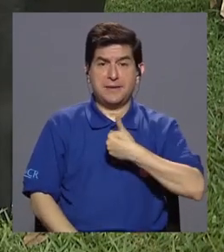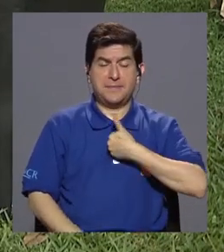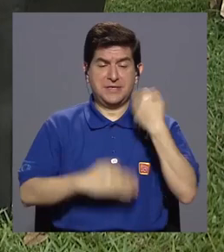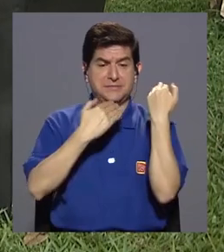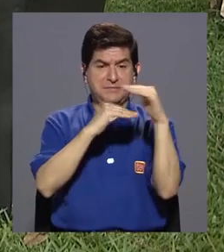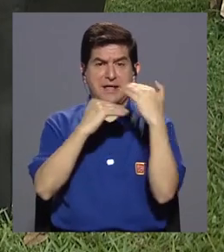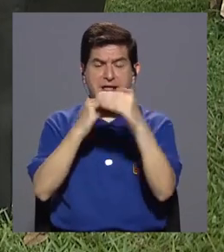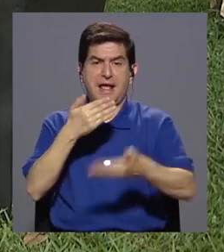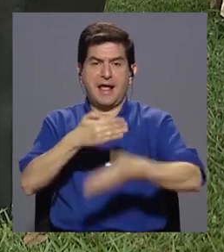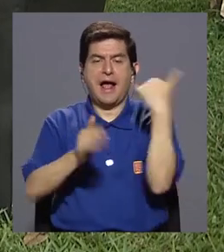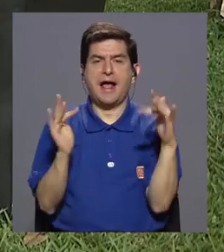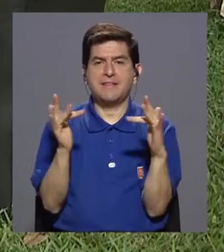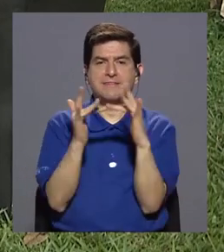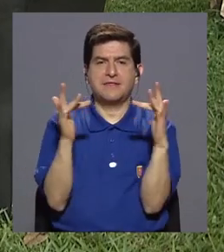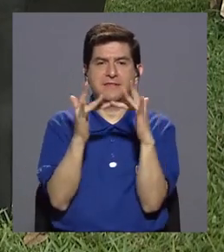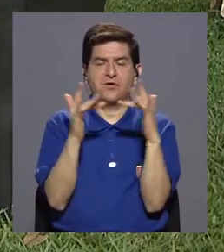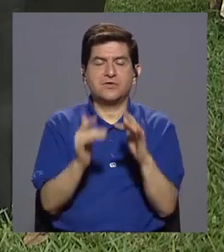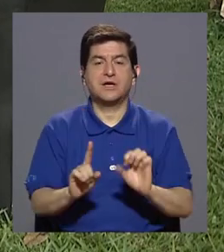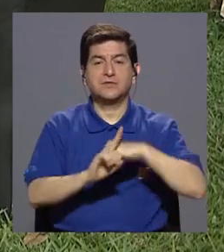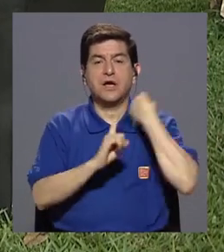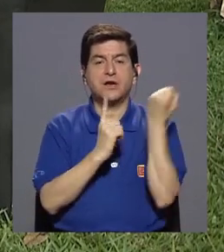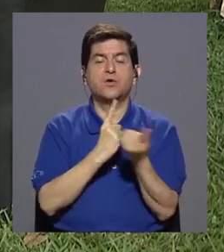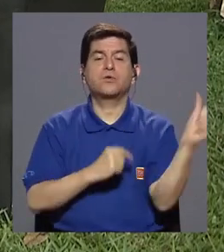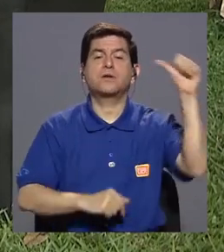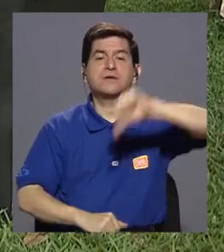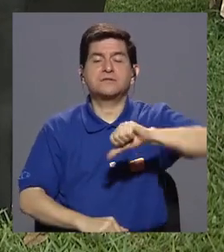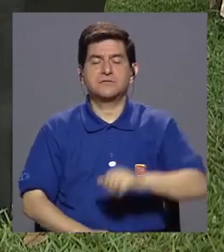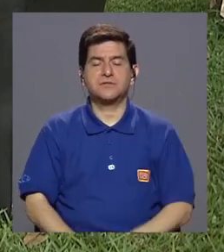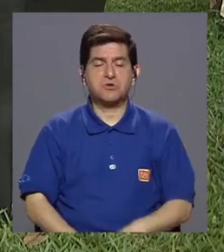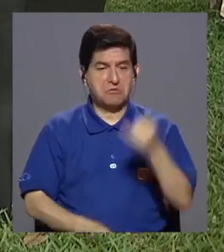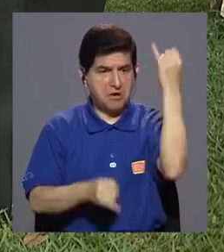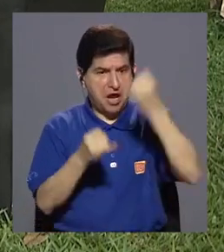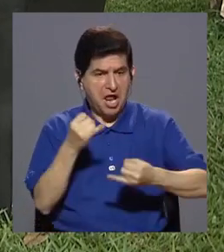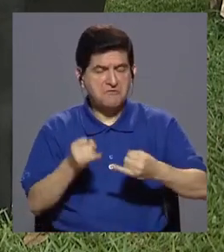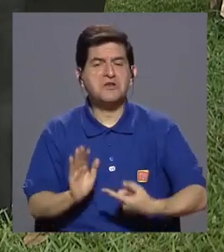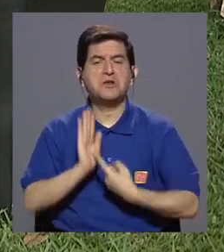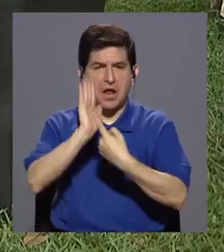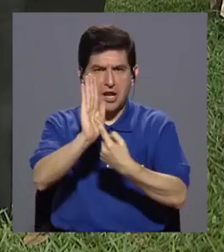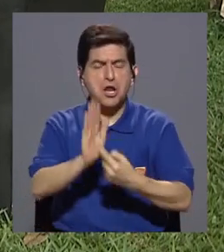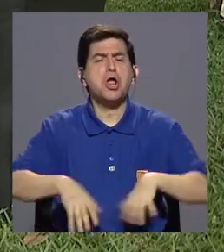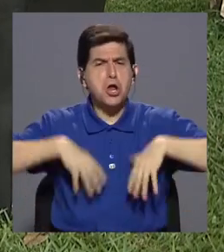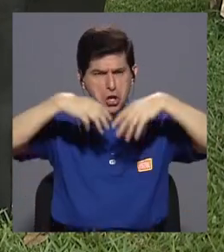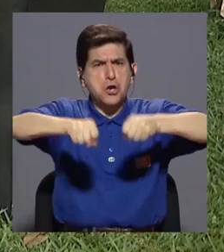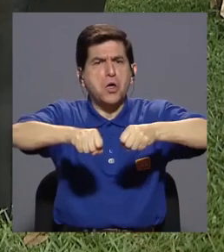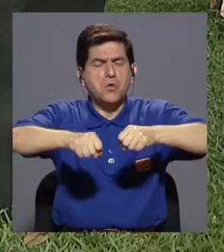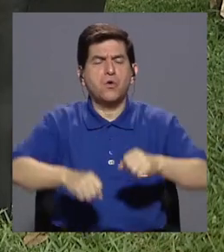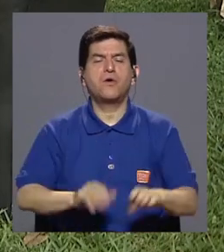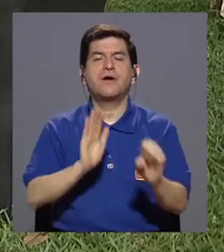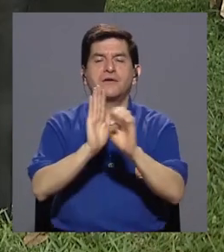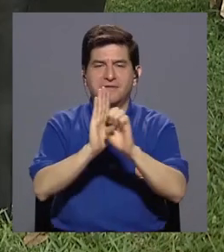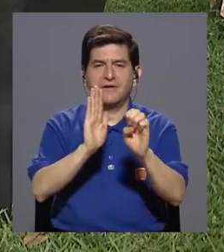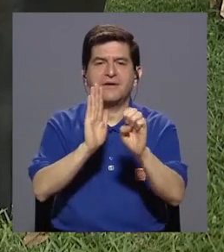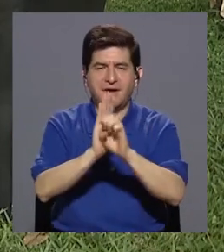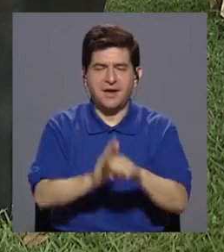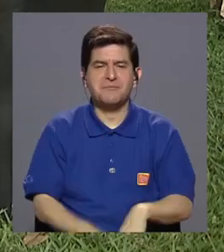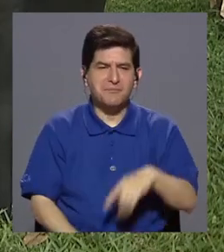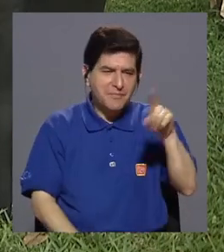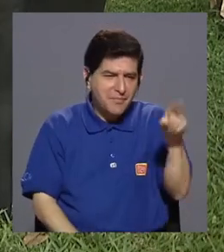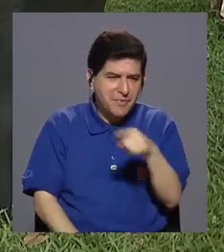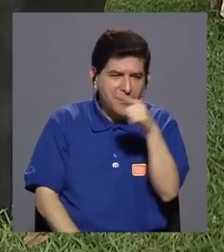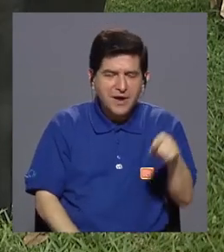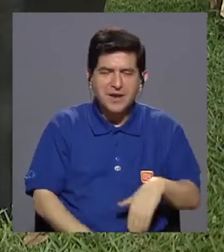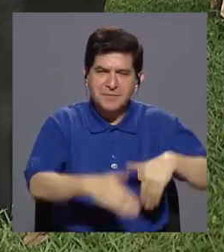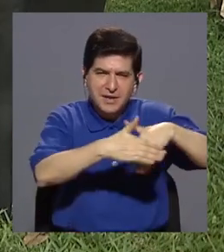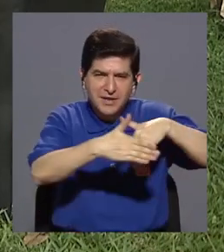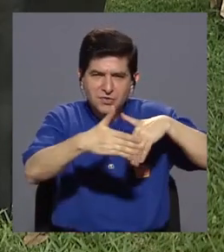antes de contactar con el fracaso. Bueno, finalmente la presentó y se graduó. Creo que es un ejemplo de cómo desbloqueando las